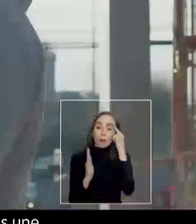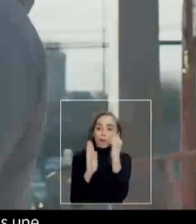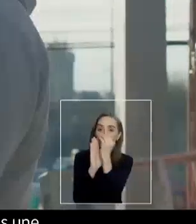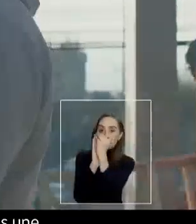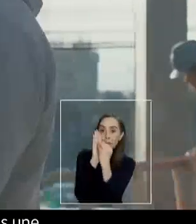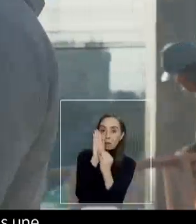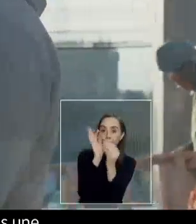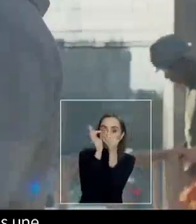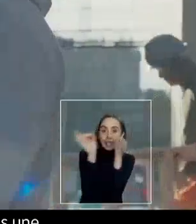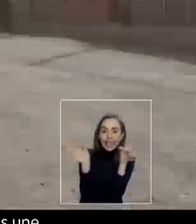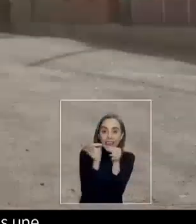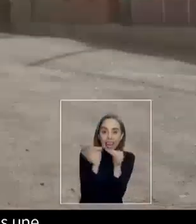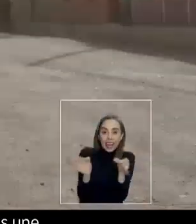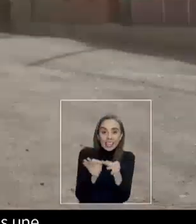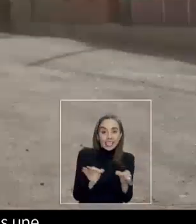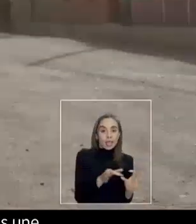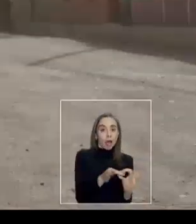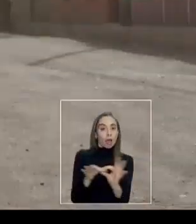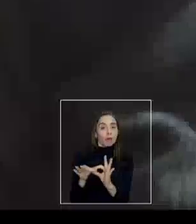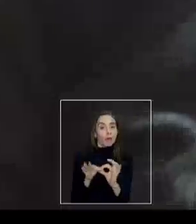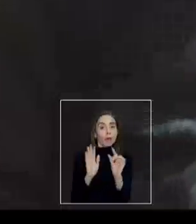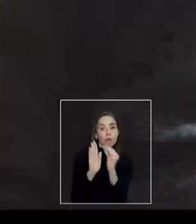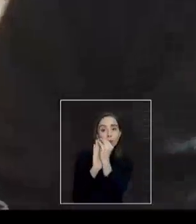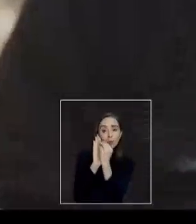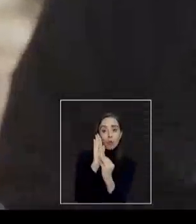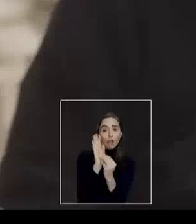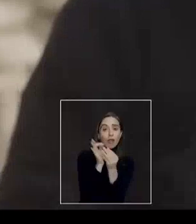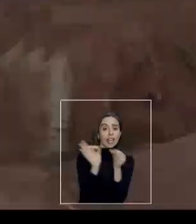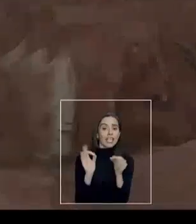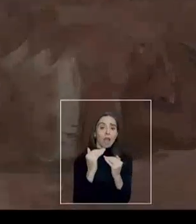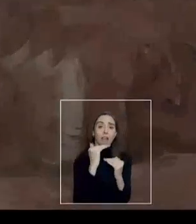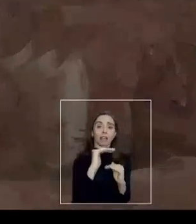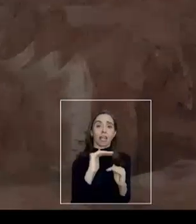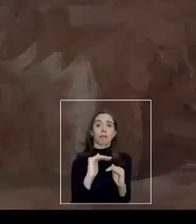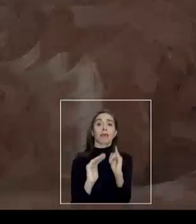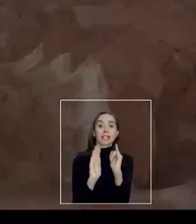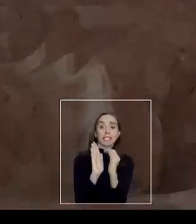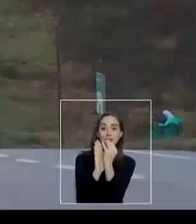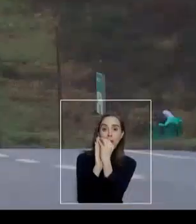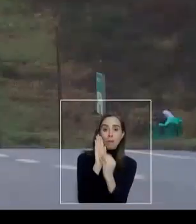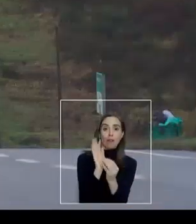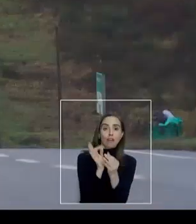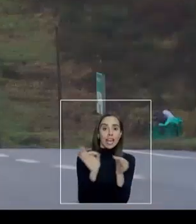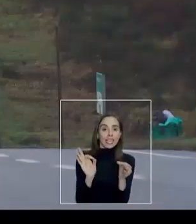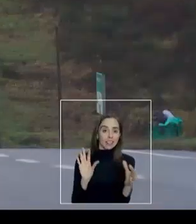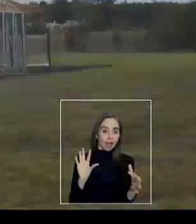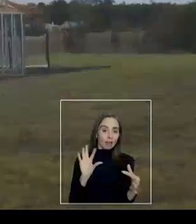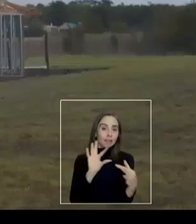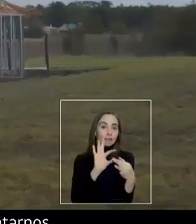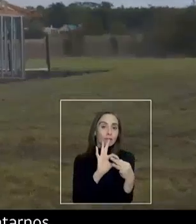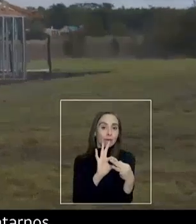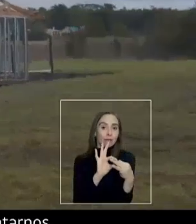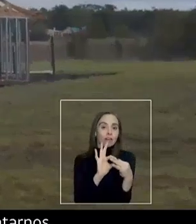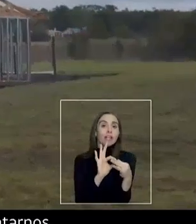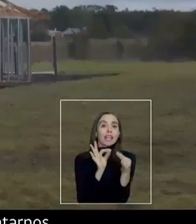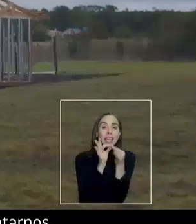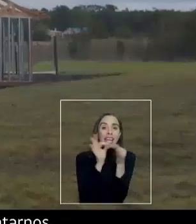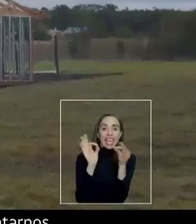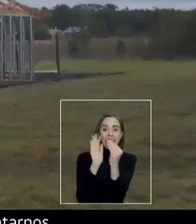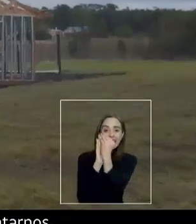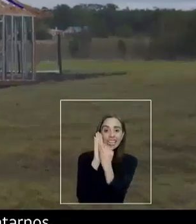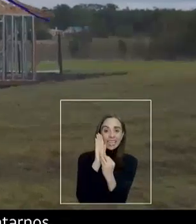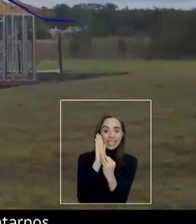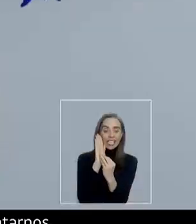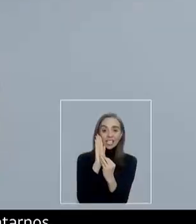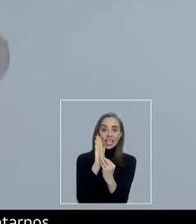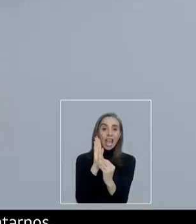estas líneas como algo que nos une. No en líneas que limitan, pero sí en las que nos conectan. Líneas que sean